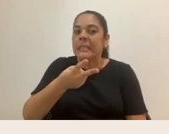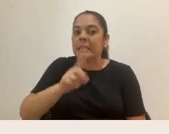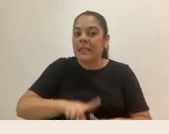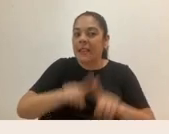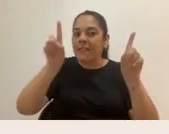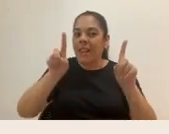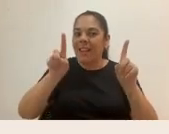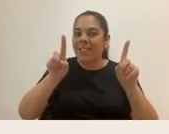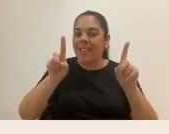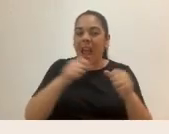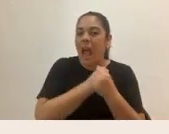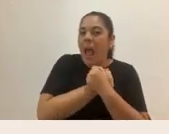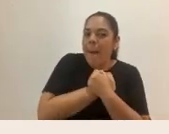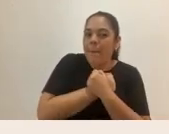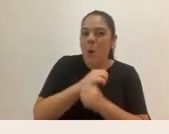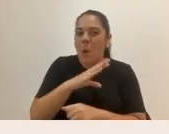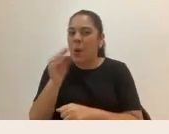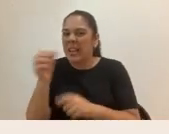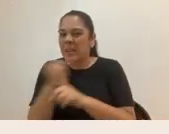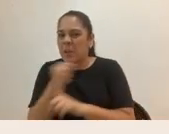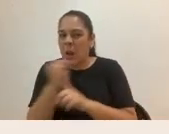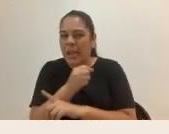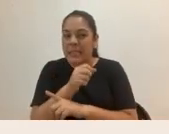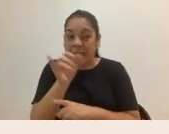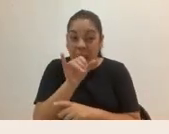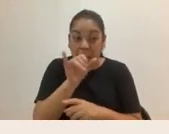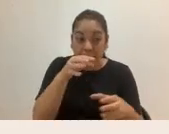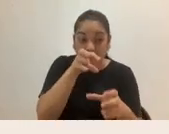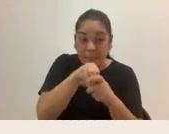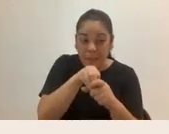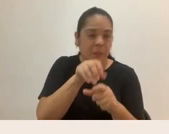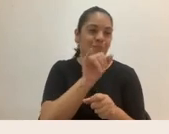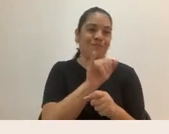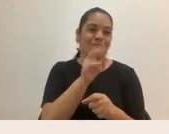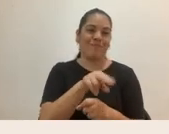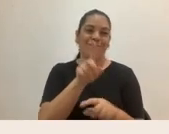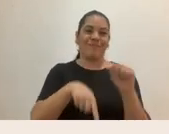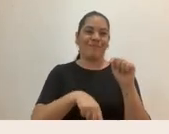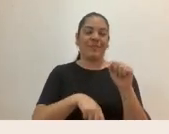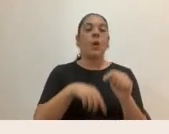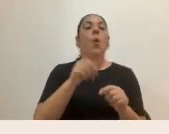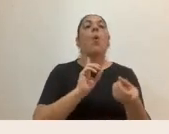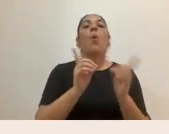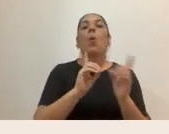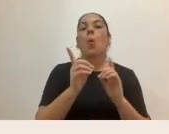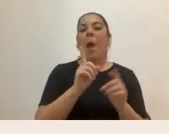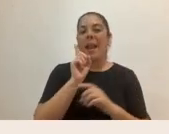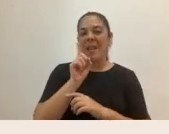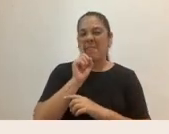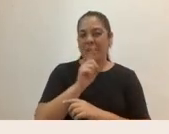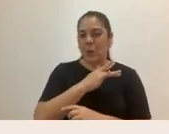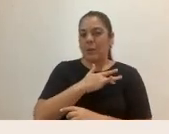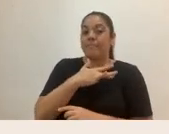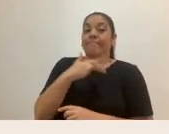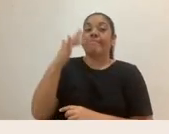no pueden estar en un mismo saco. Y bueno, si nos ponemos a pensar, ¿cuáles son esos mitos del amor romántico? Por ejemplo, la idea que